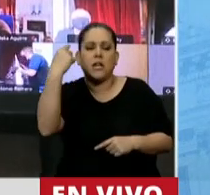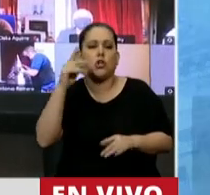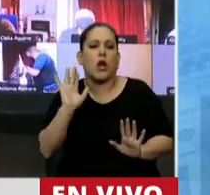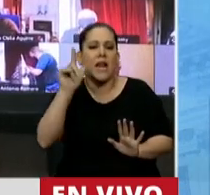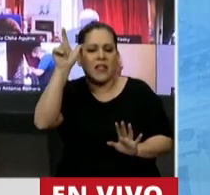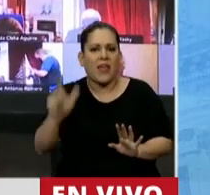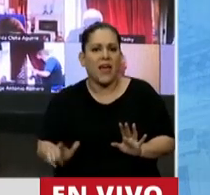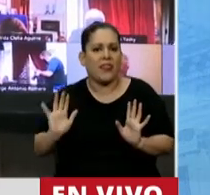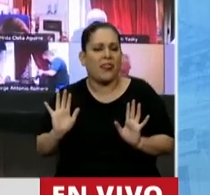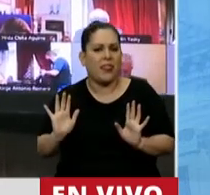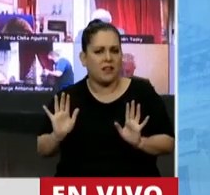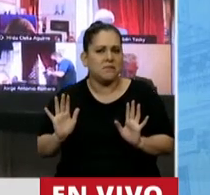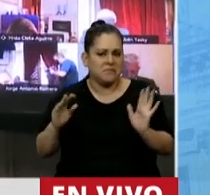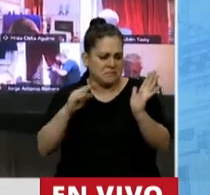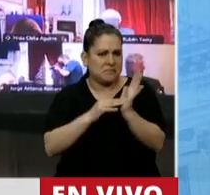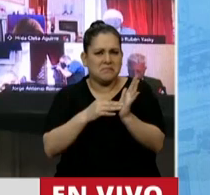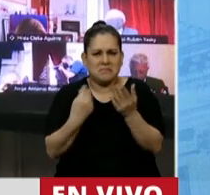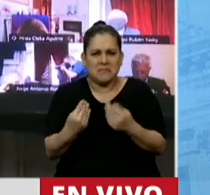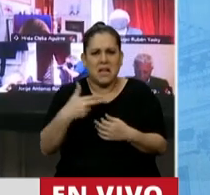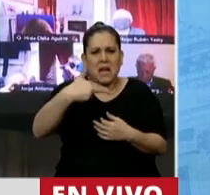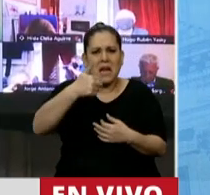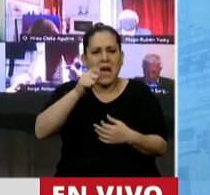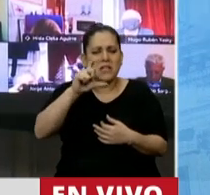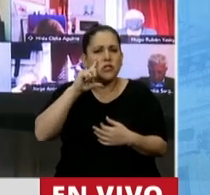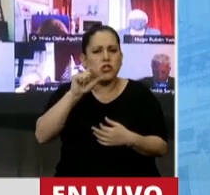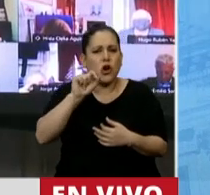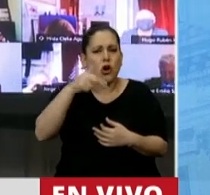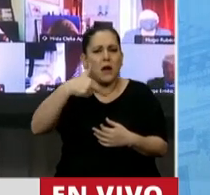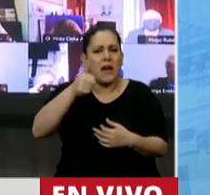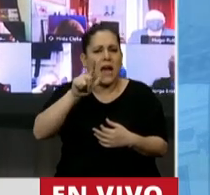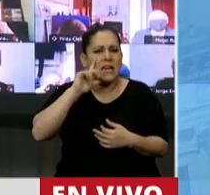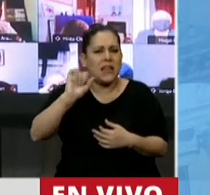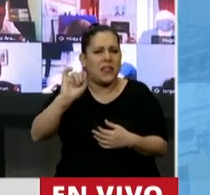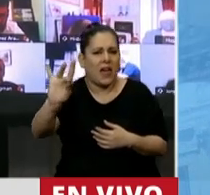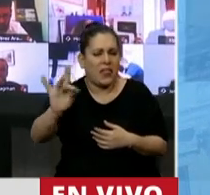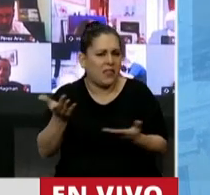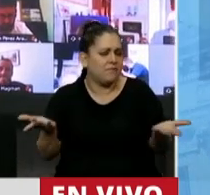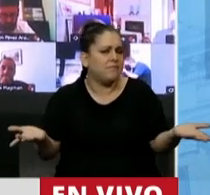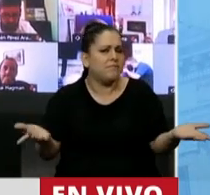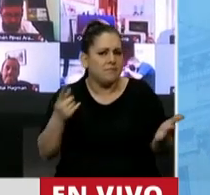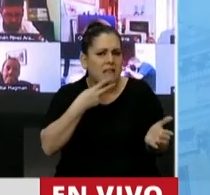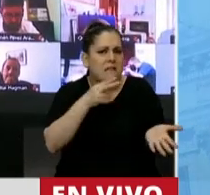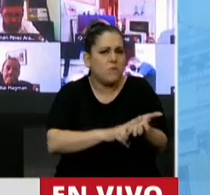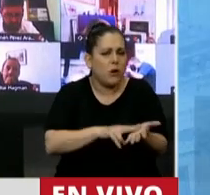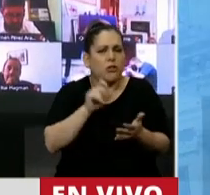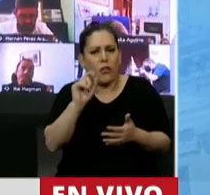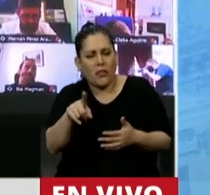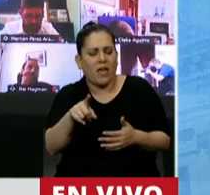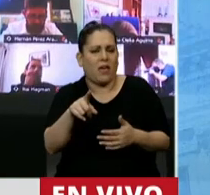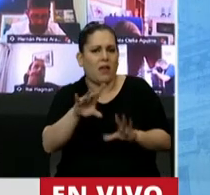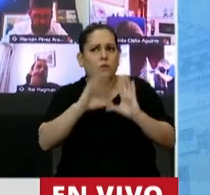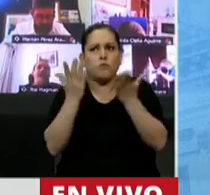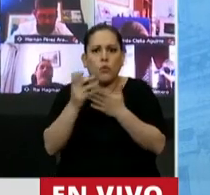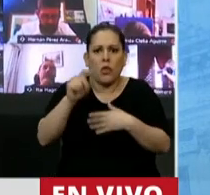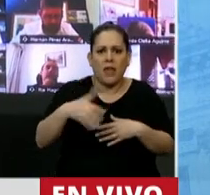concepto absolutamente ajeno a la doctrina tributaria y a la legislación tributaria en la Argentina y en el mundo.